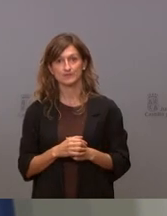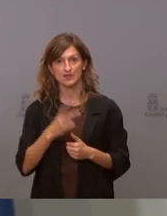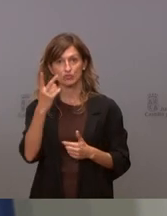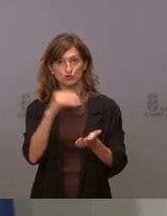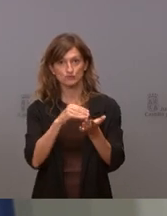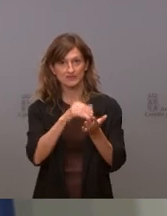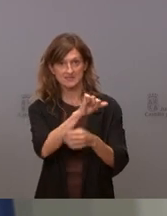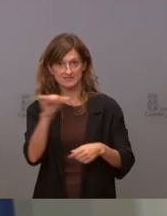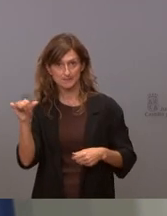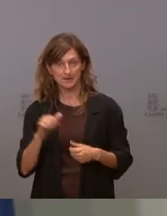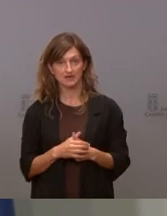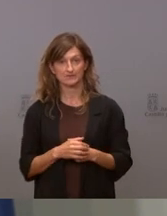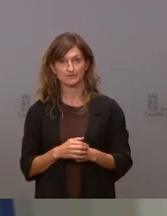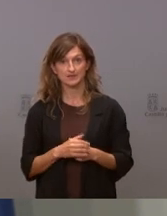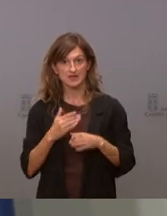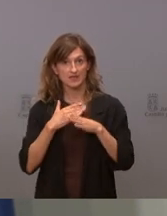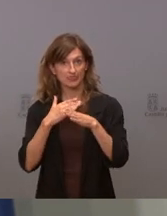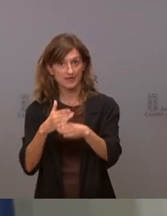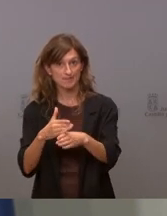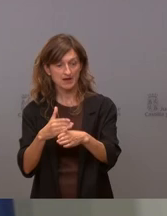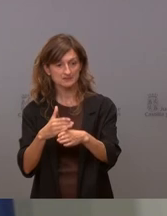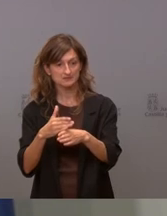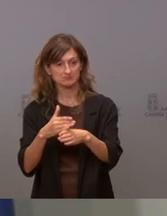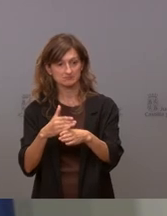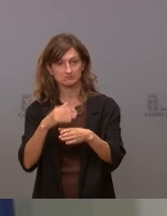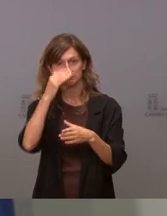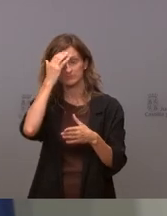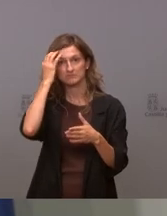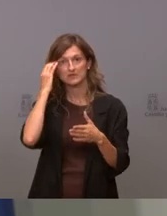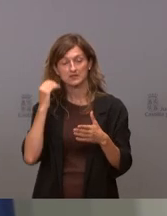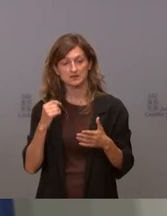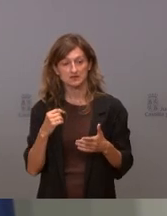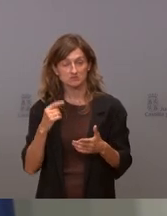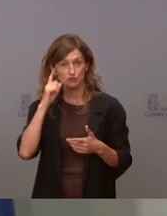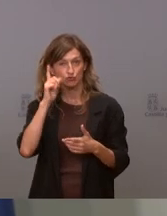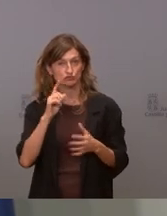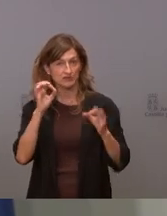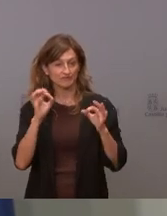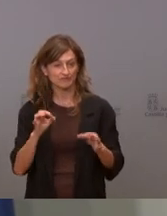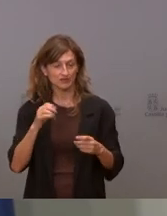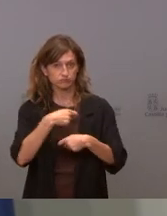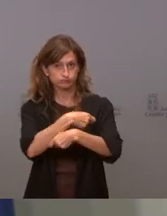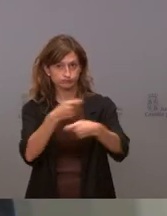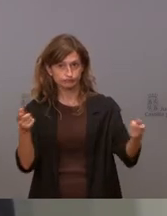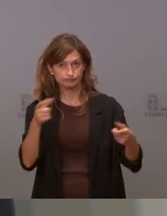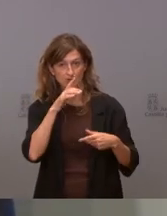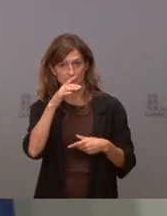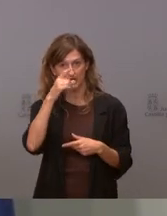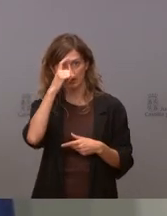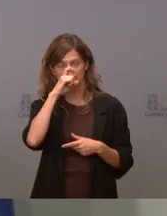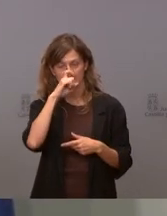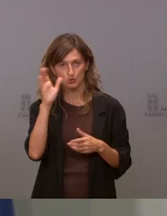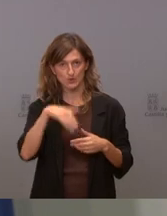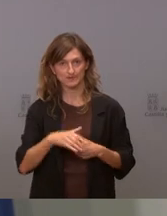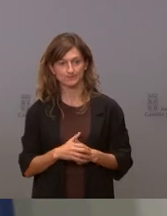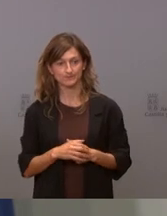veces y a los demás creo que son 5 se lo pasaremos exactamente porque ahora mismo aquí no lo tengo